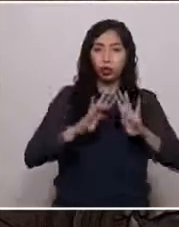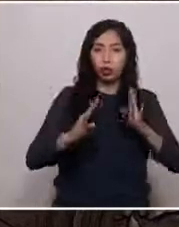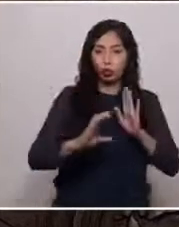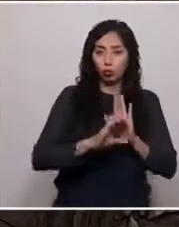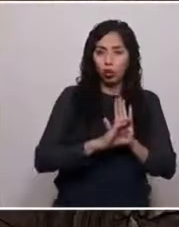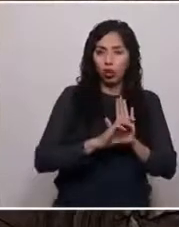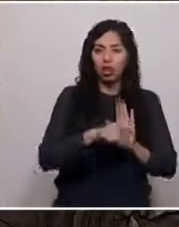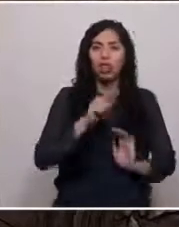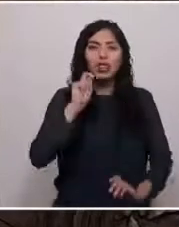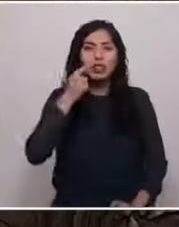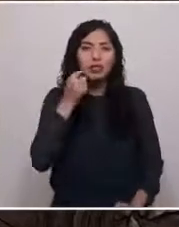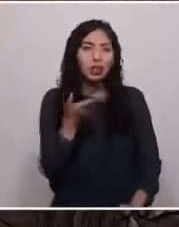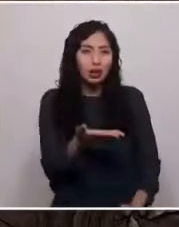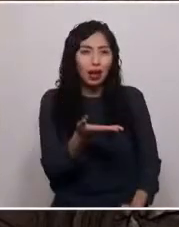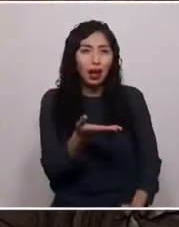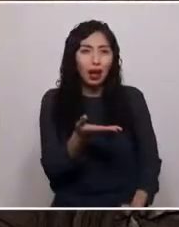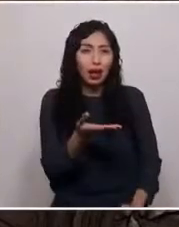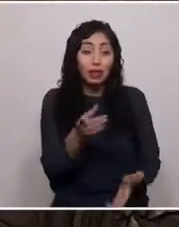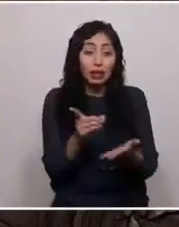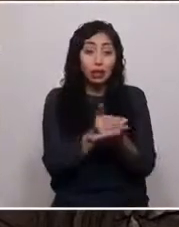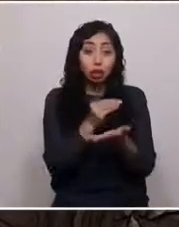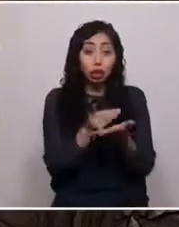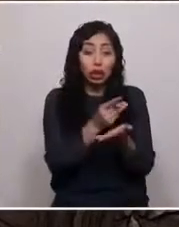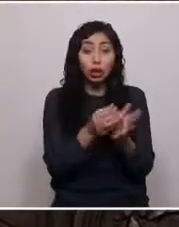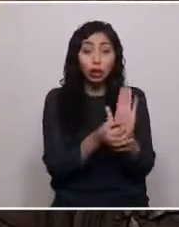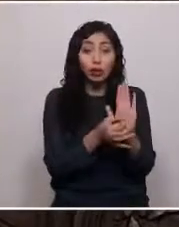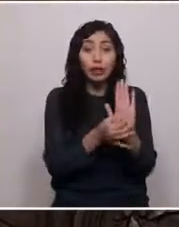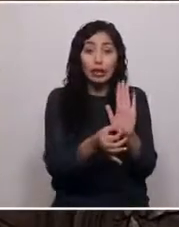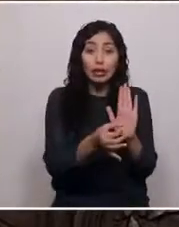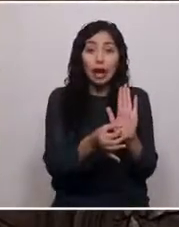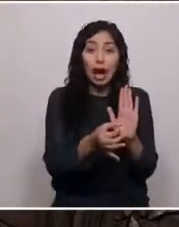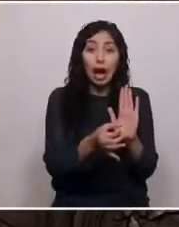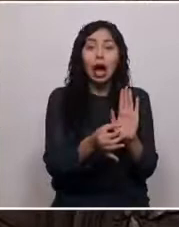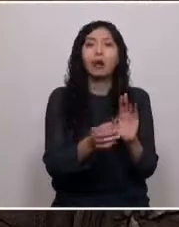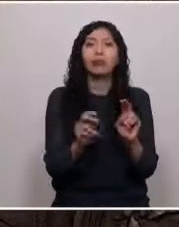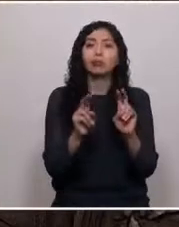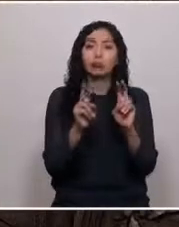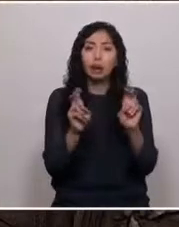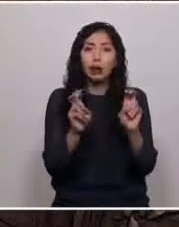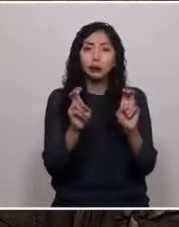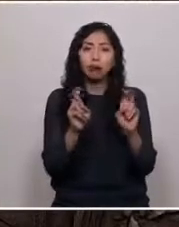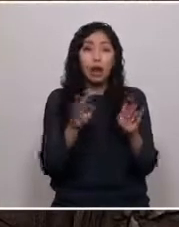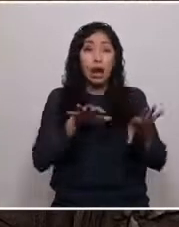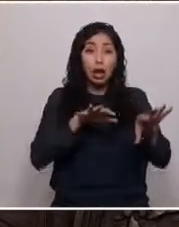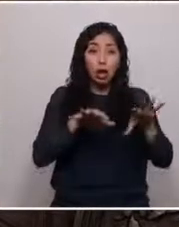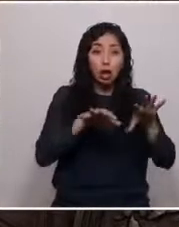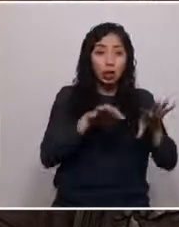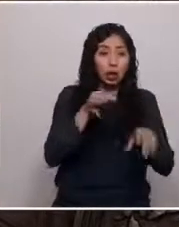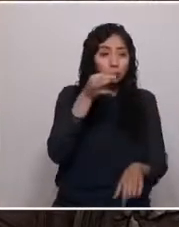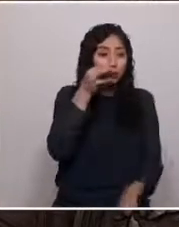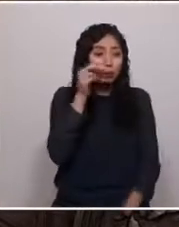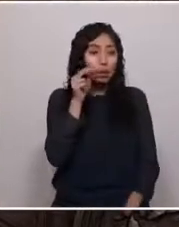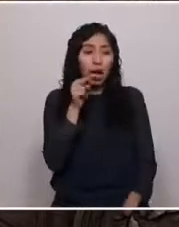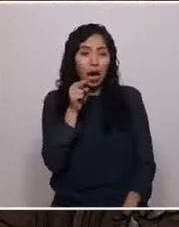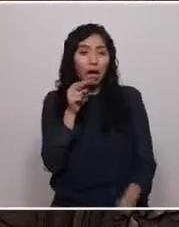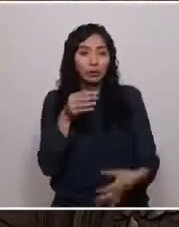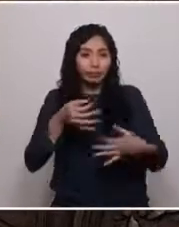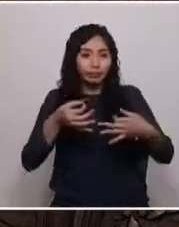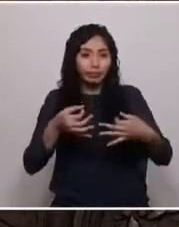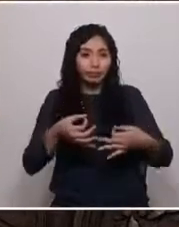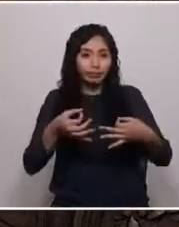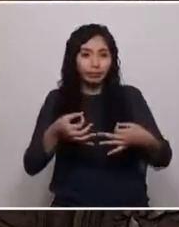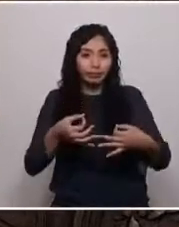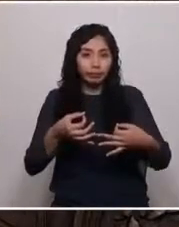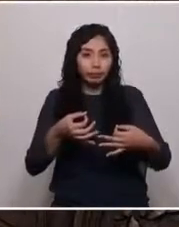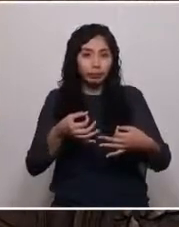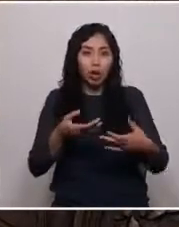según el Diccionario de la Lengua, es el de juzgar las cosas de manera razonable, y a eso aspiro al momento